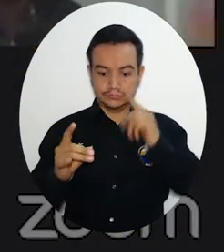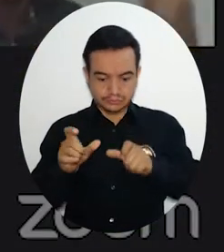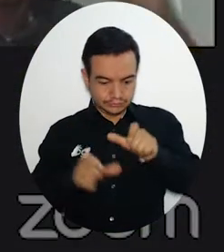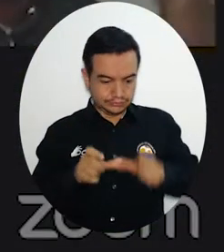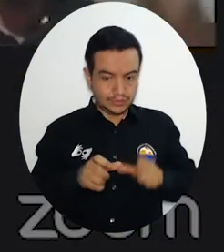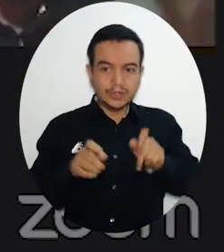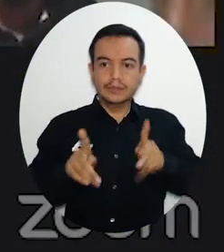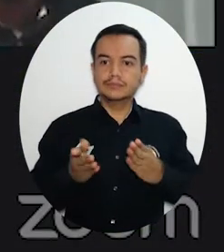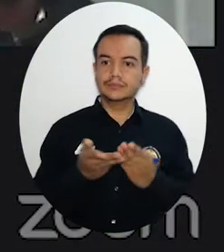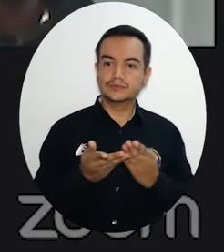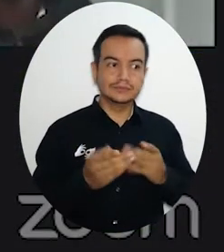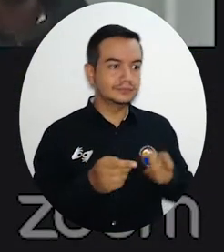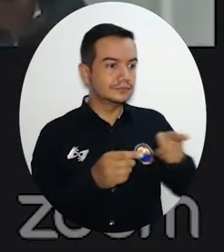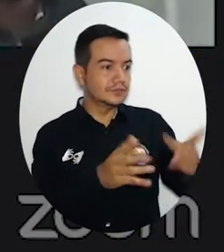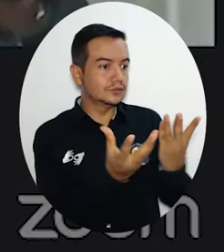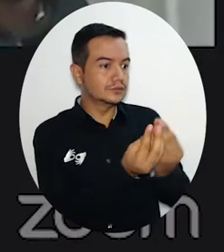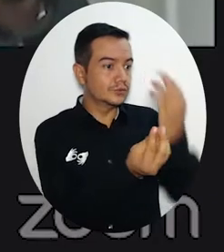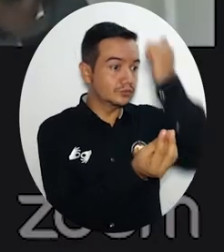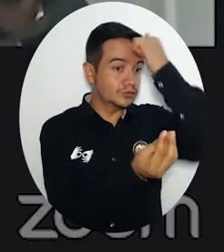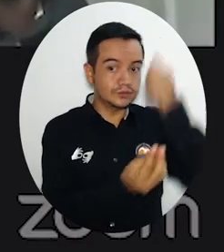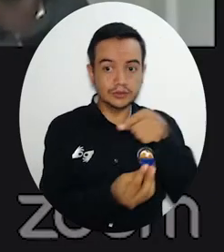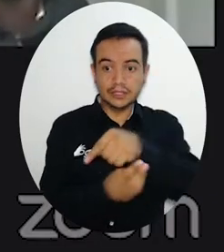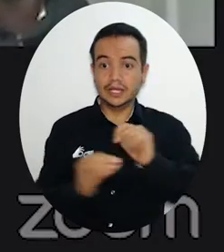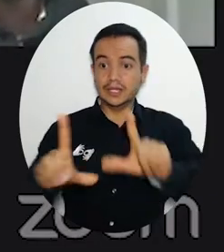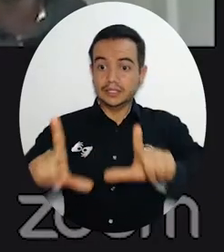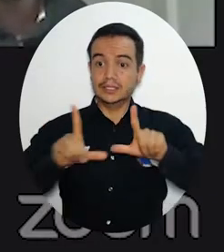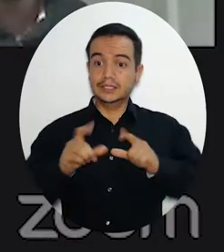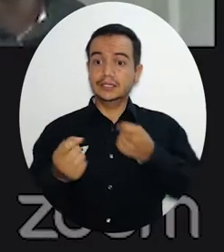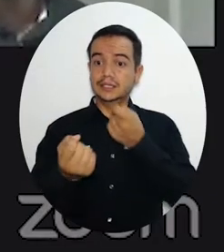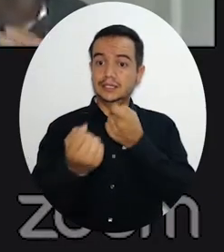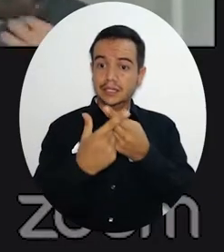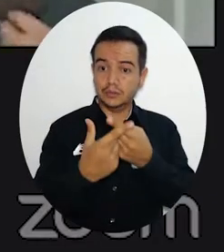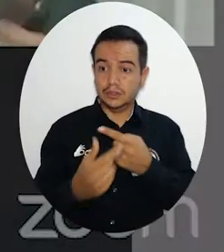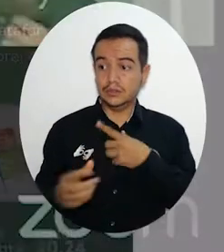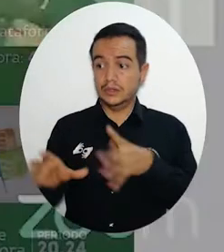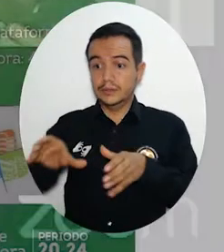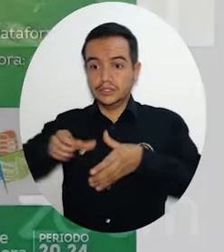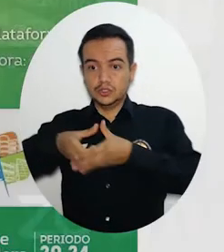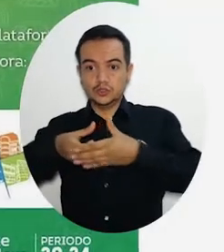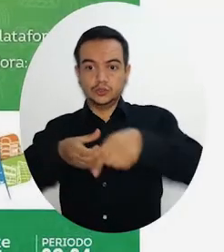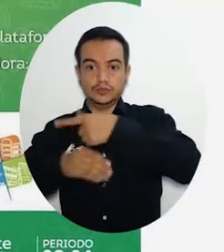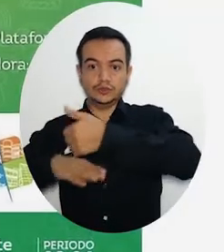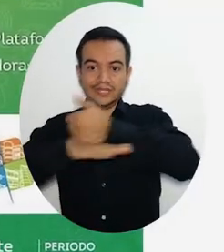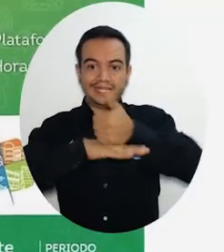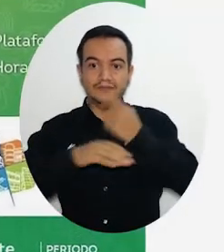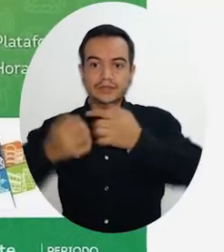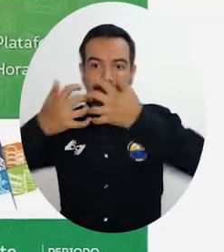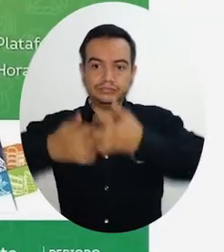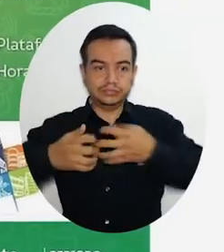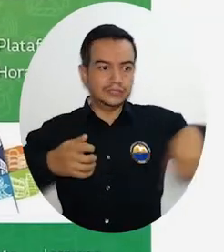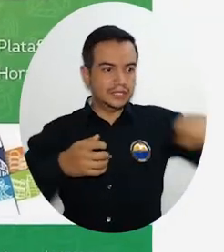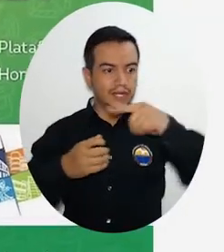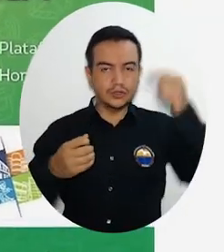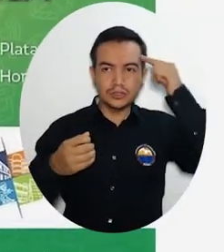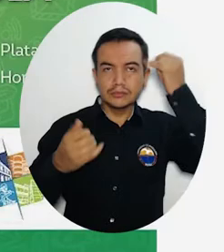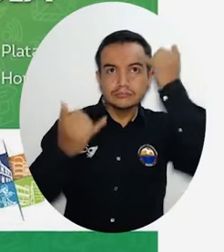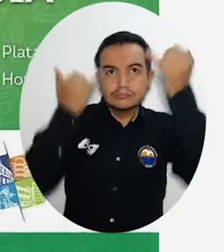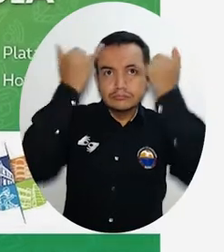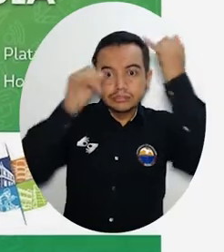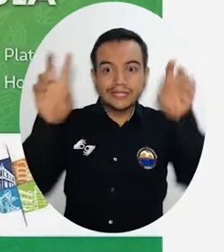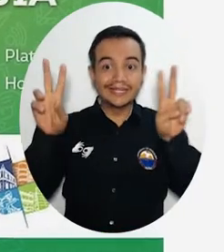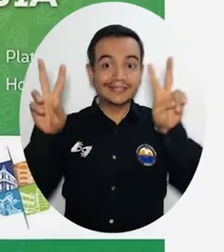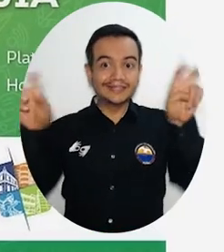docentes y graduados, así como empresarios de la región, participaron en una maratón denominada Mil Ideas por la Paz para compartir